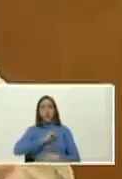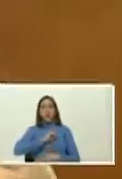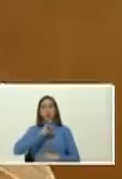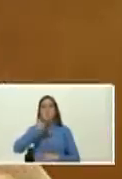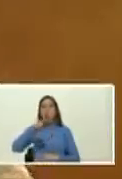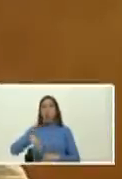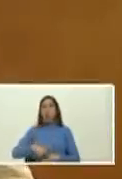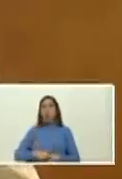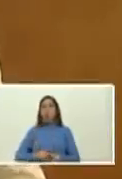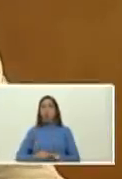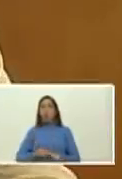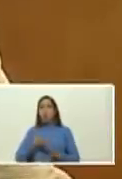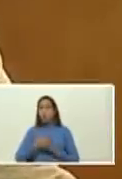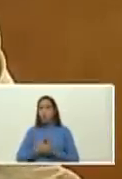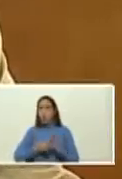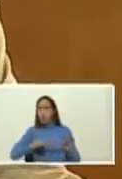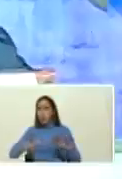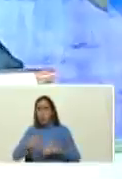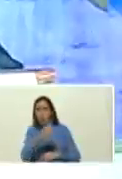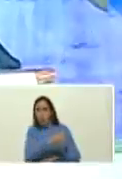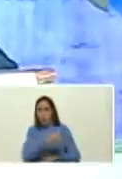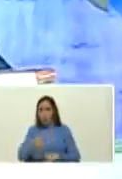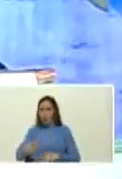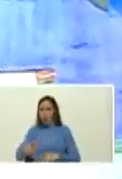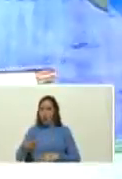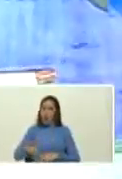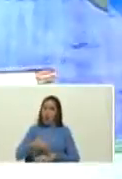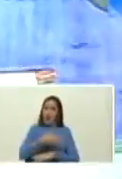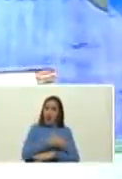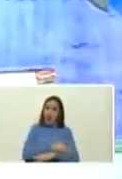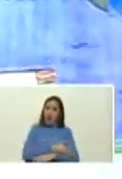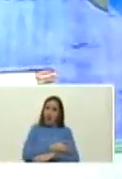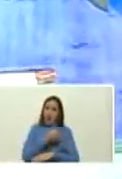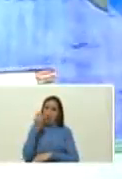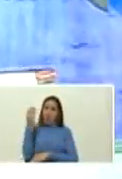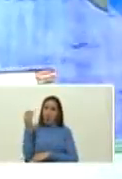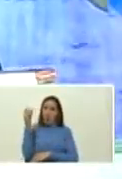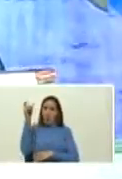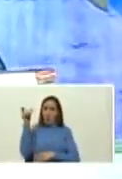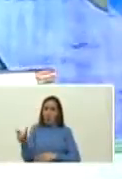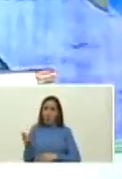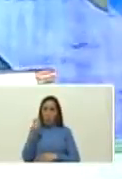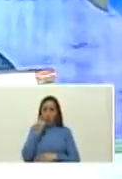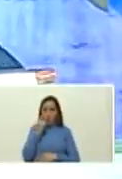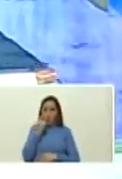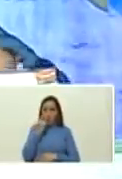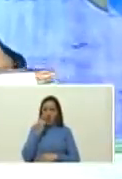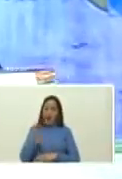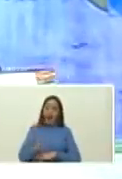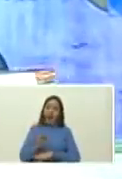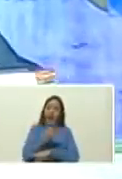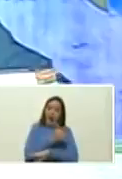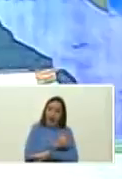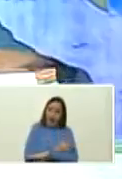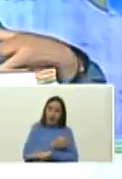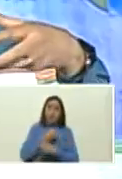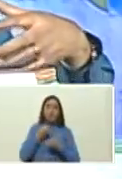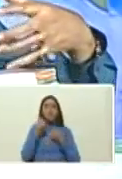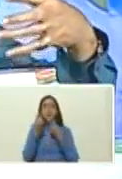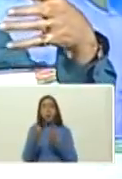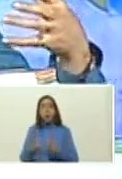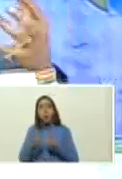aquí yo quiero que pasemos antes de la palabra a Luis Alberto La Mata para comentar